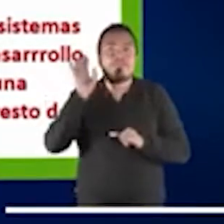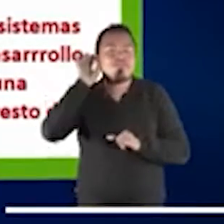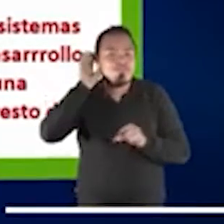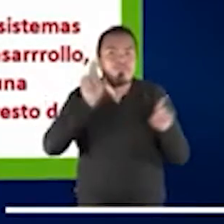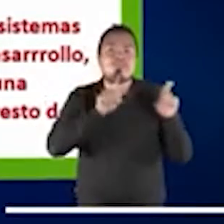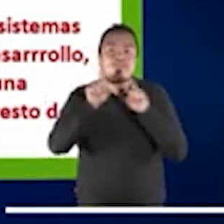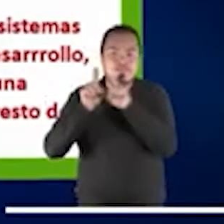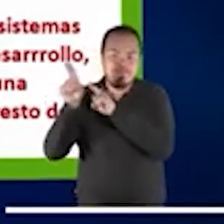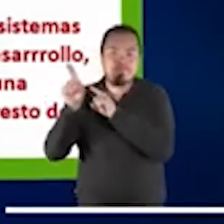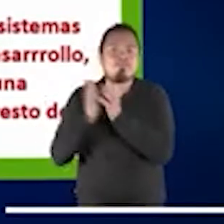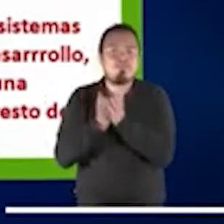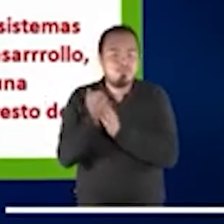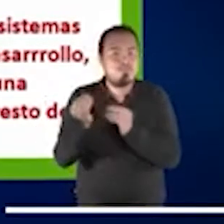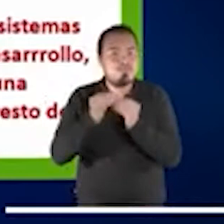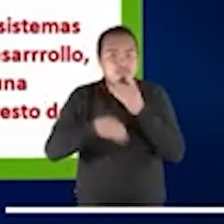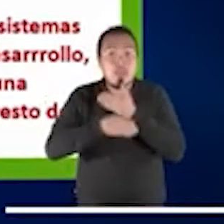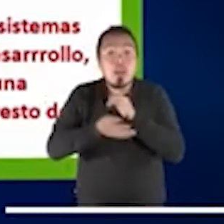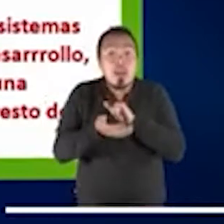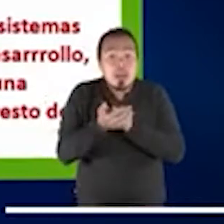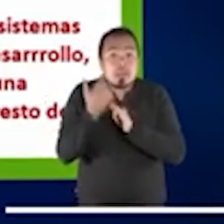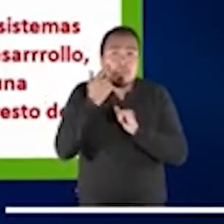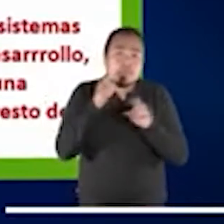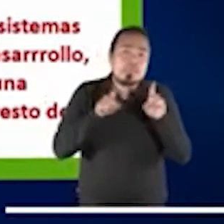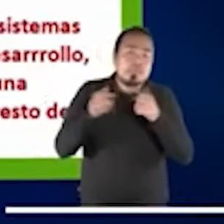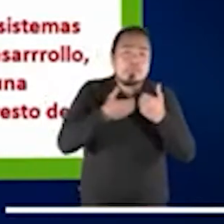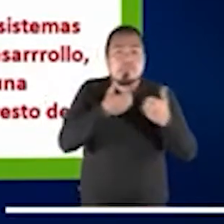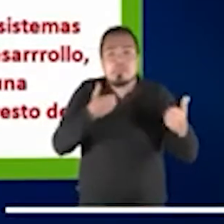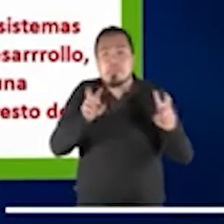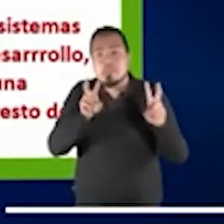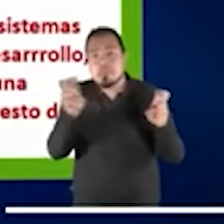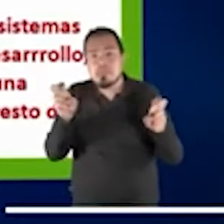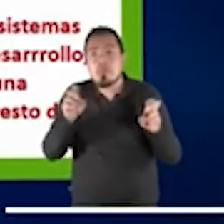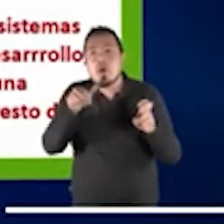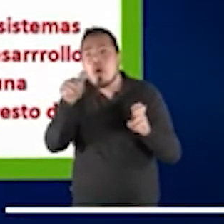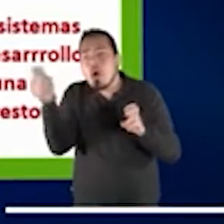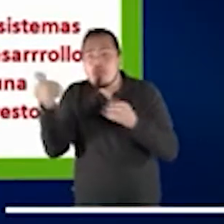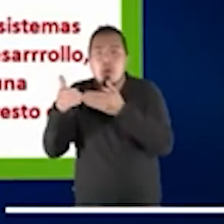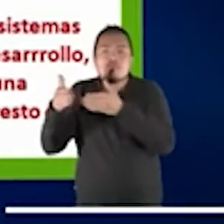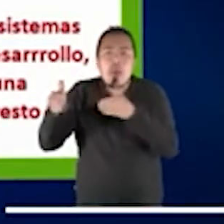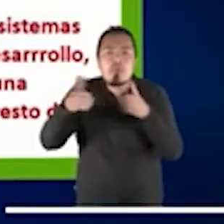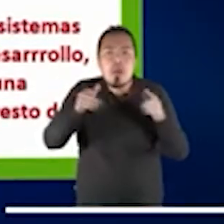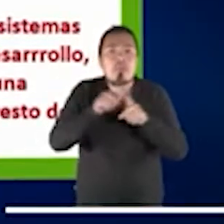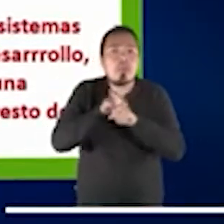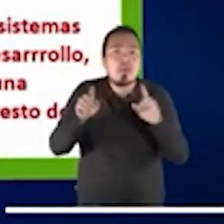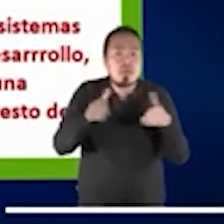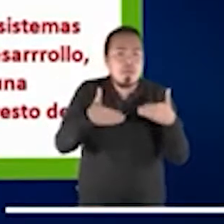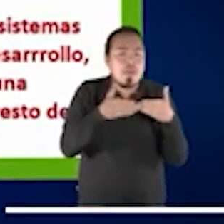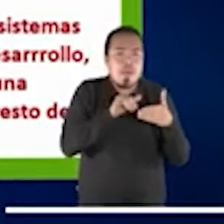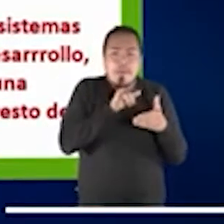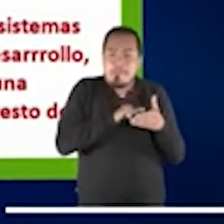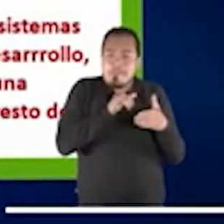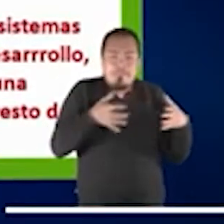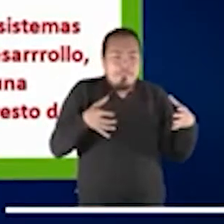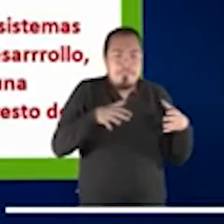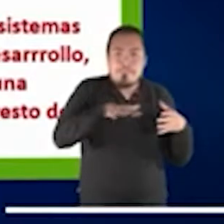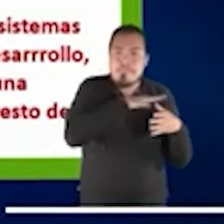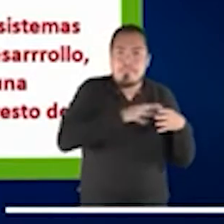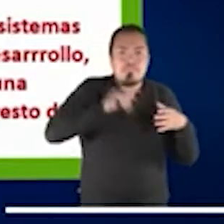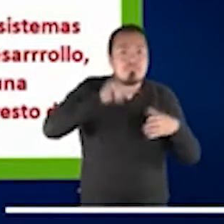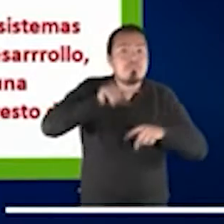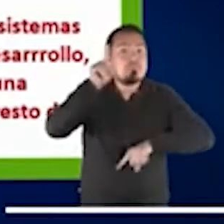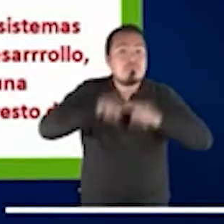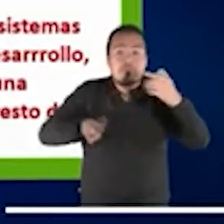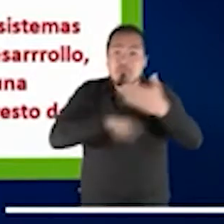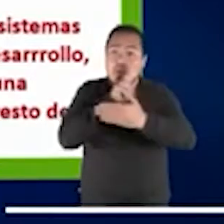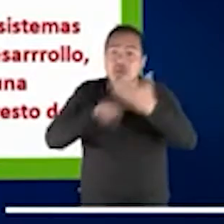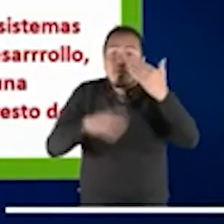Y la situación a veces en los centros de privación de libertad es complicada a nivel de salud mental en el